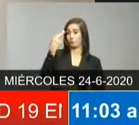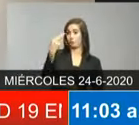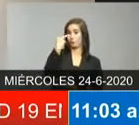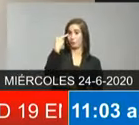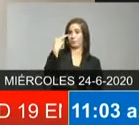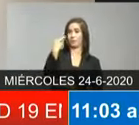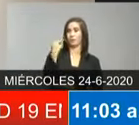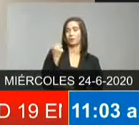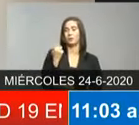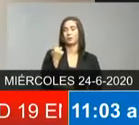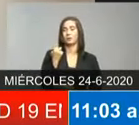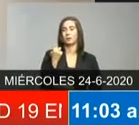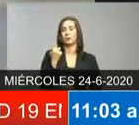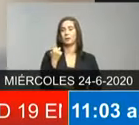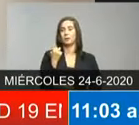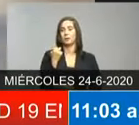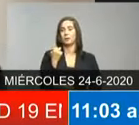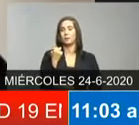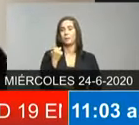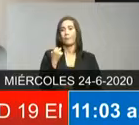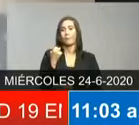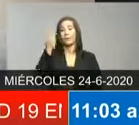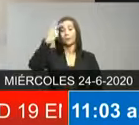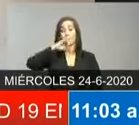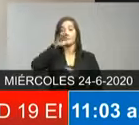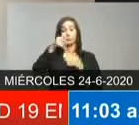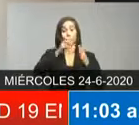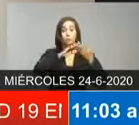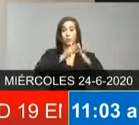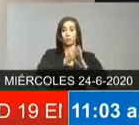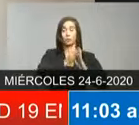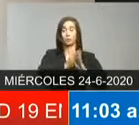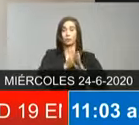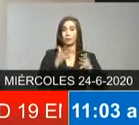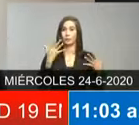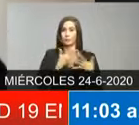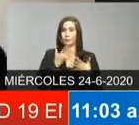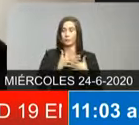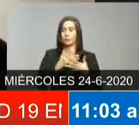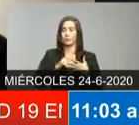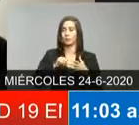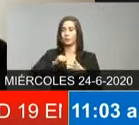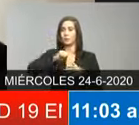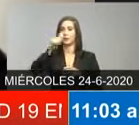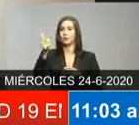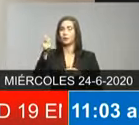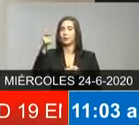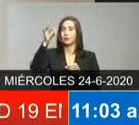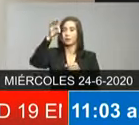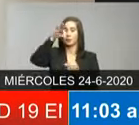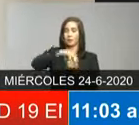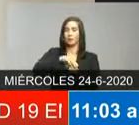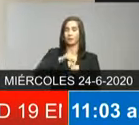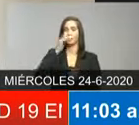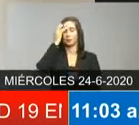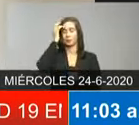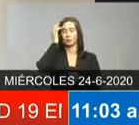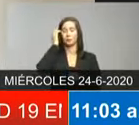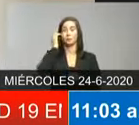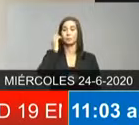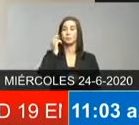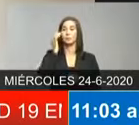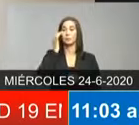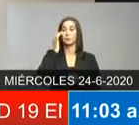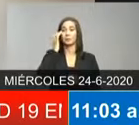pendiente a eso con la incertidumbre de si va a ir a votar o no y la segunda pregunta es